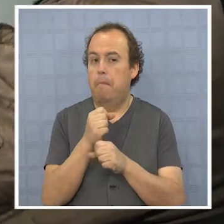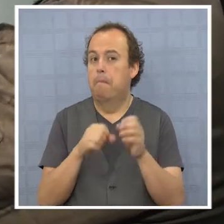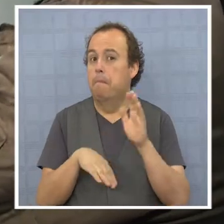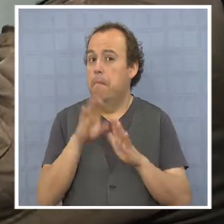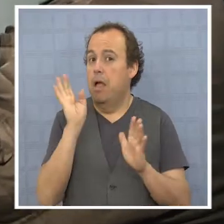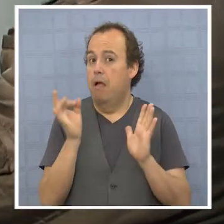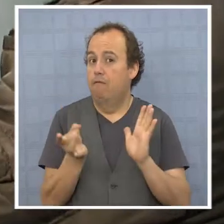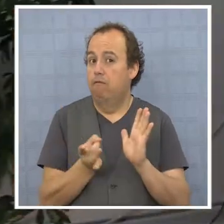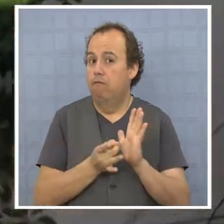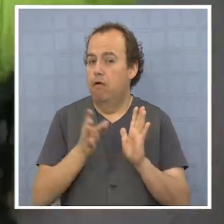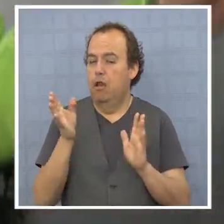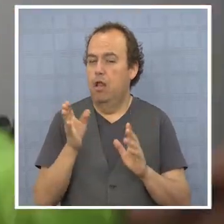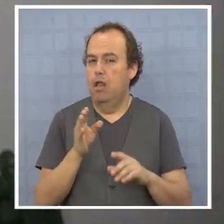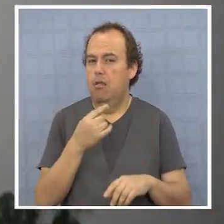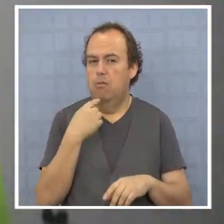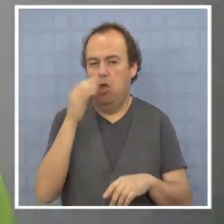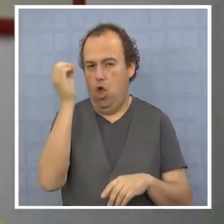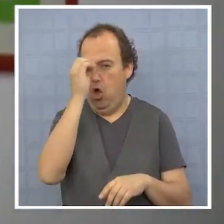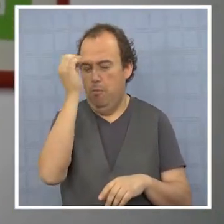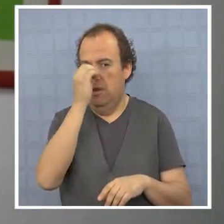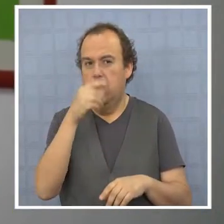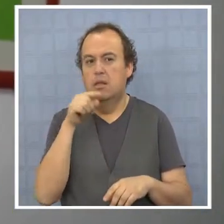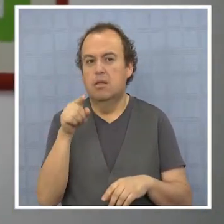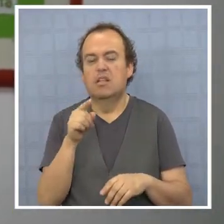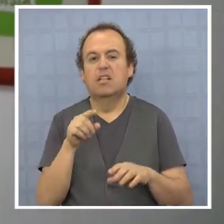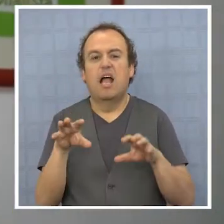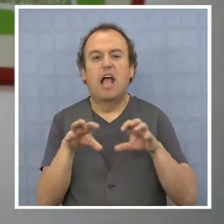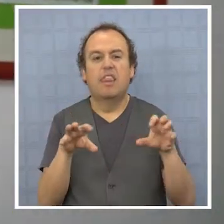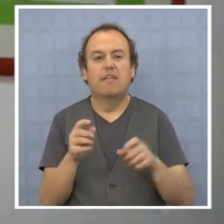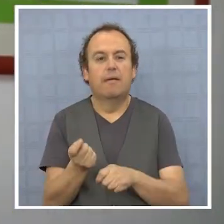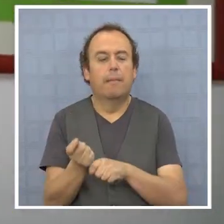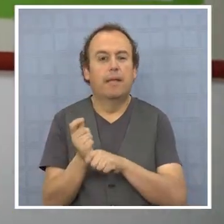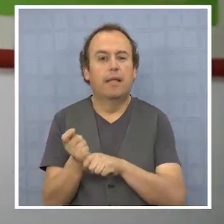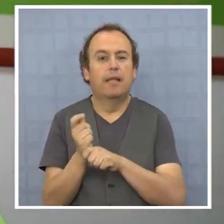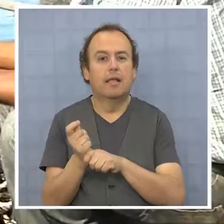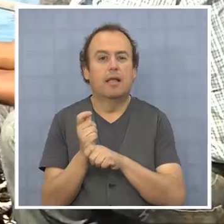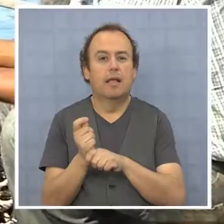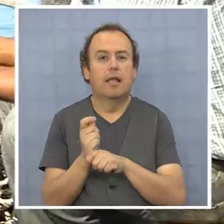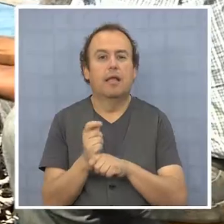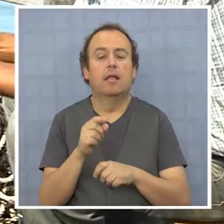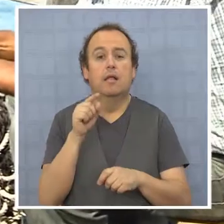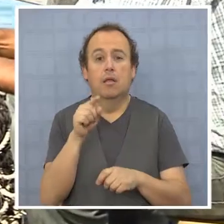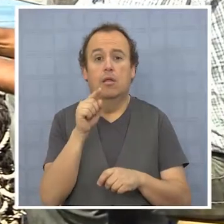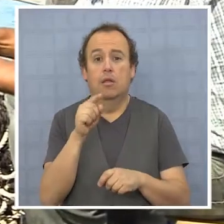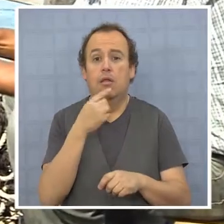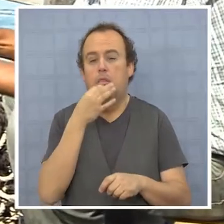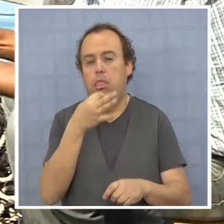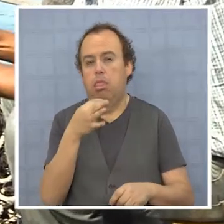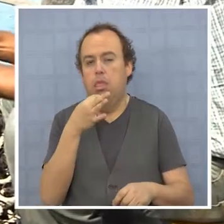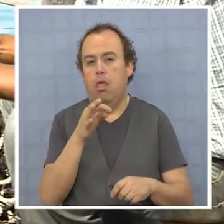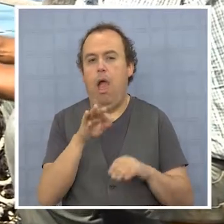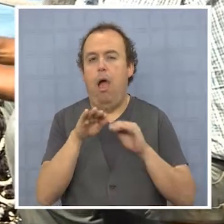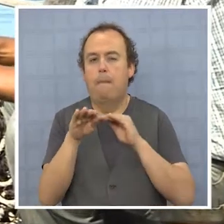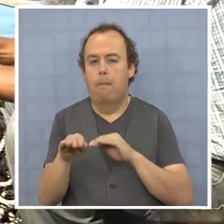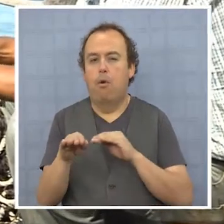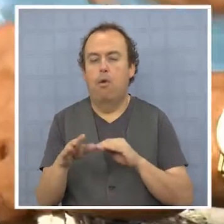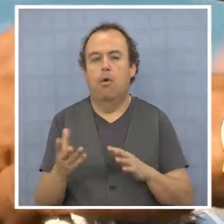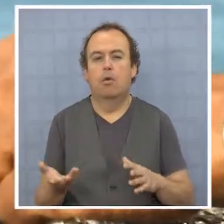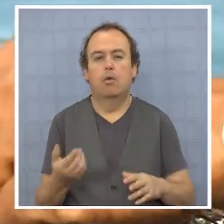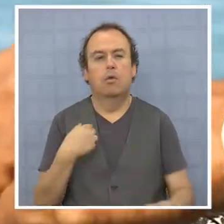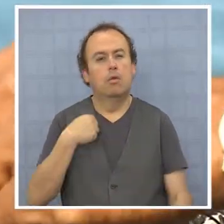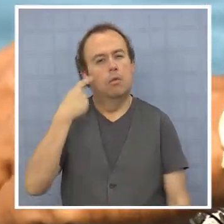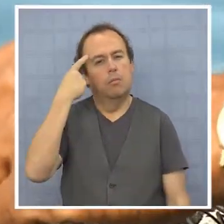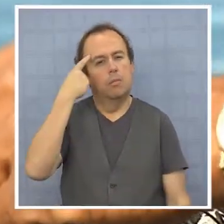vulnerables dentro de la actividad pesquera, a pesar de que ese sea su discurso. Nosotros